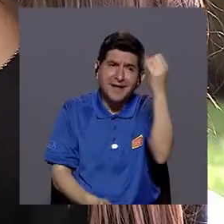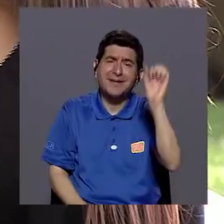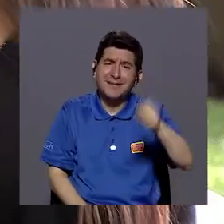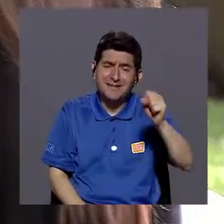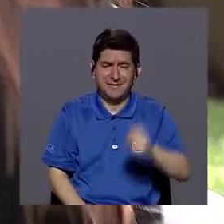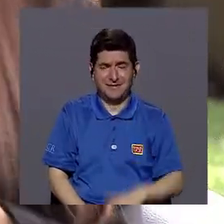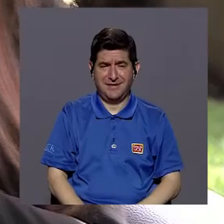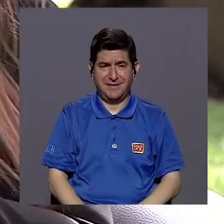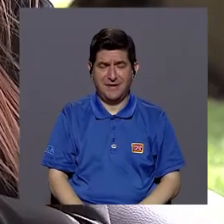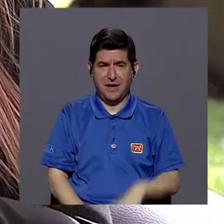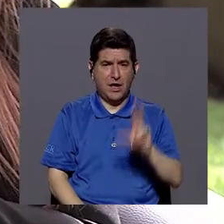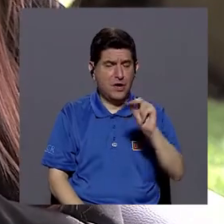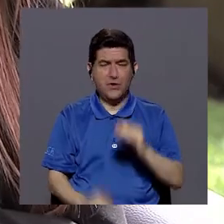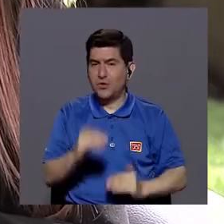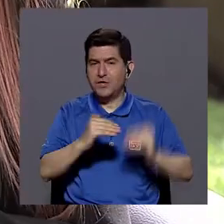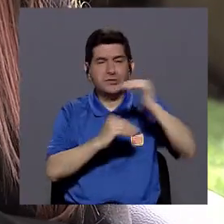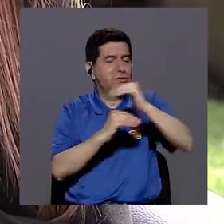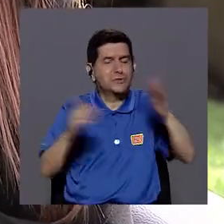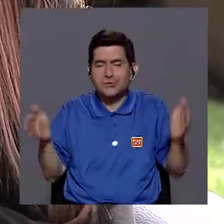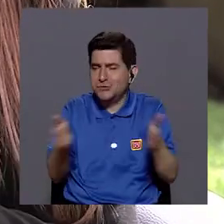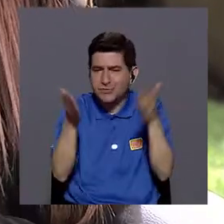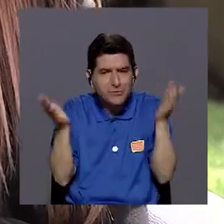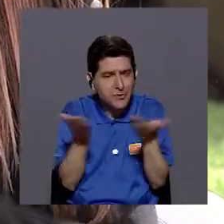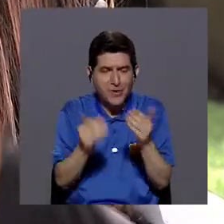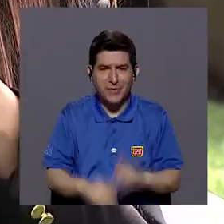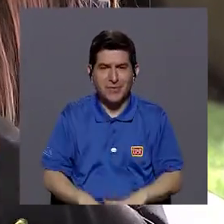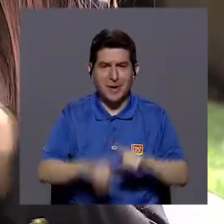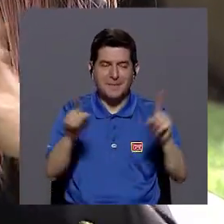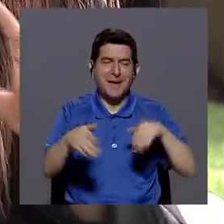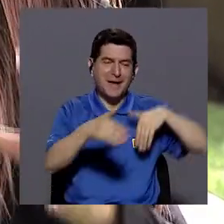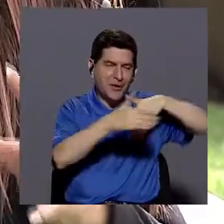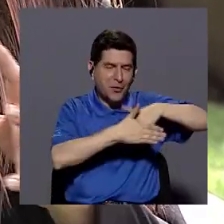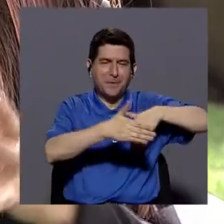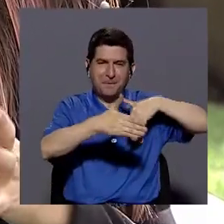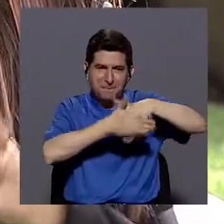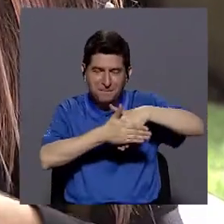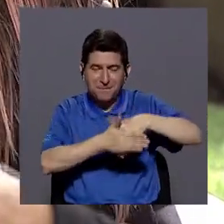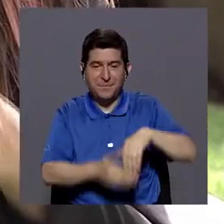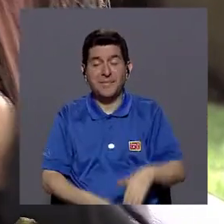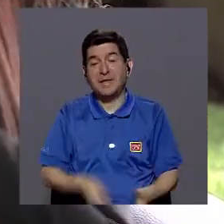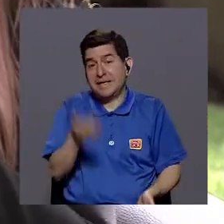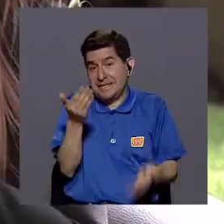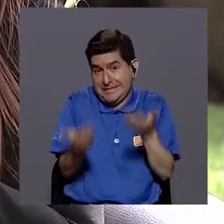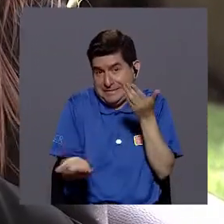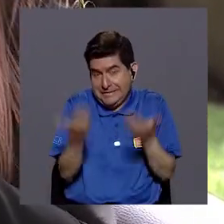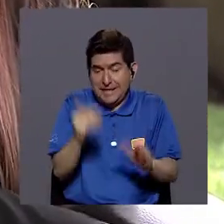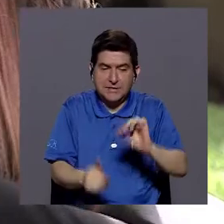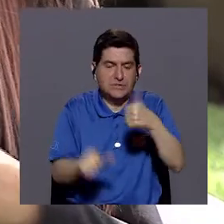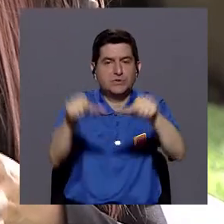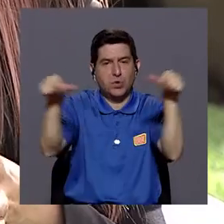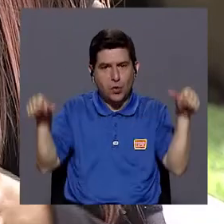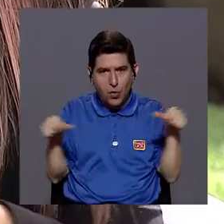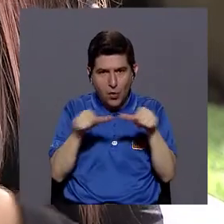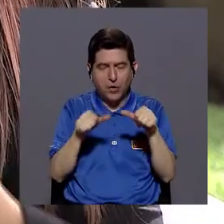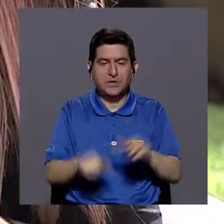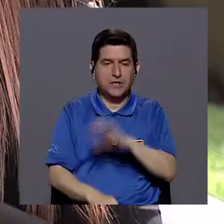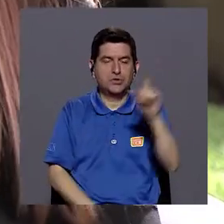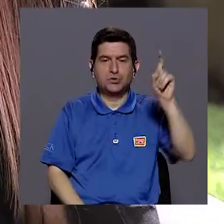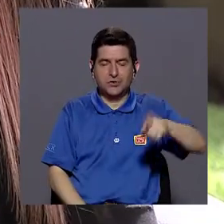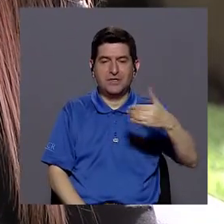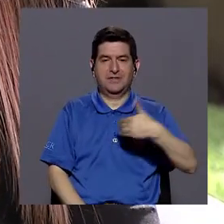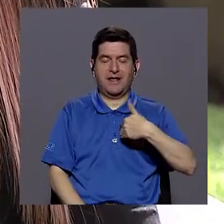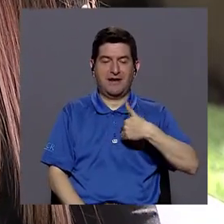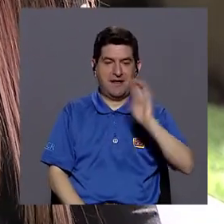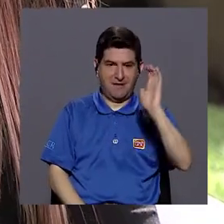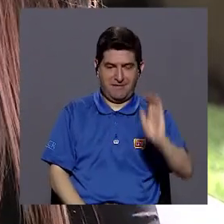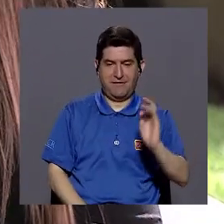no es que sobre estimulemos, sino que como que obstaculizamos o podemos obstaculizar otras áreas y otras necesidades